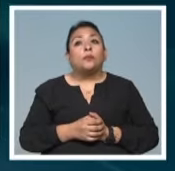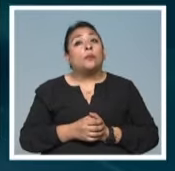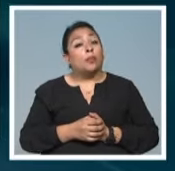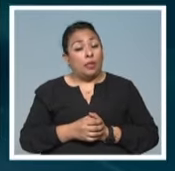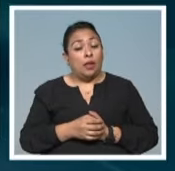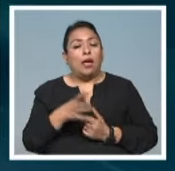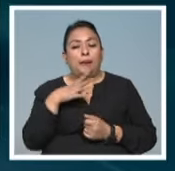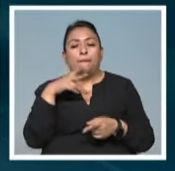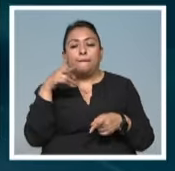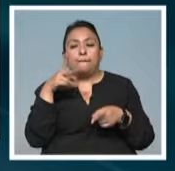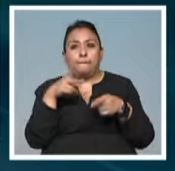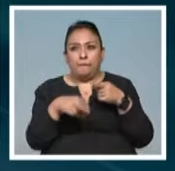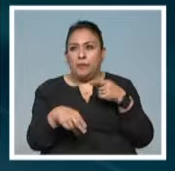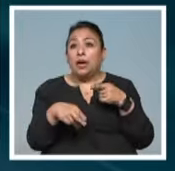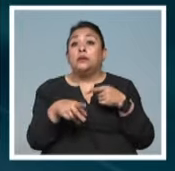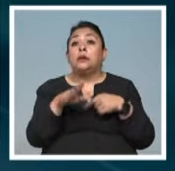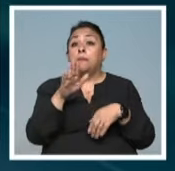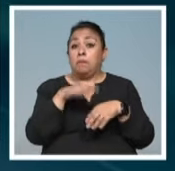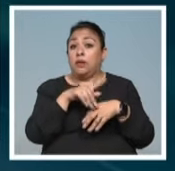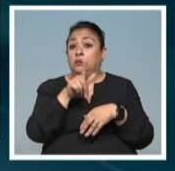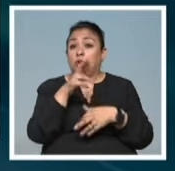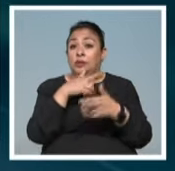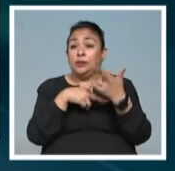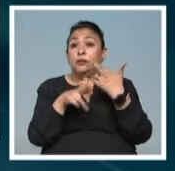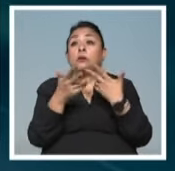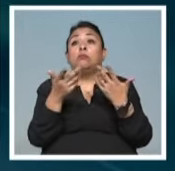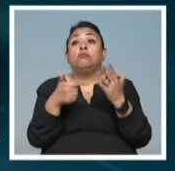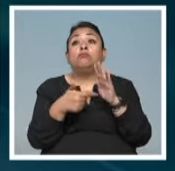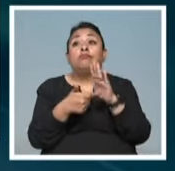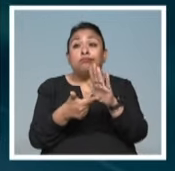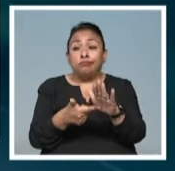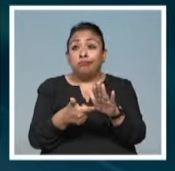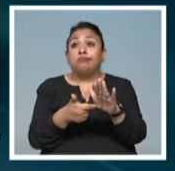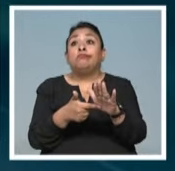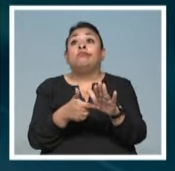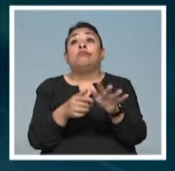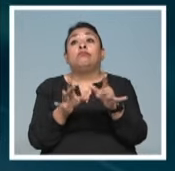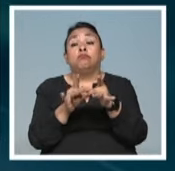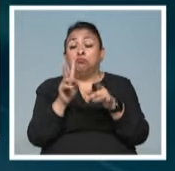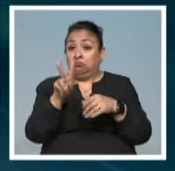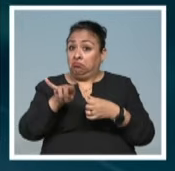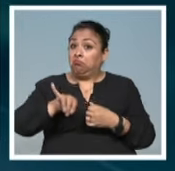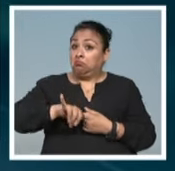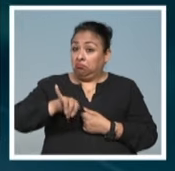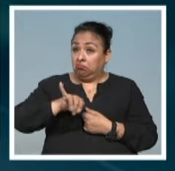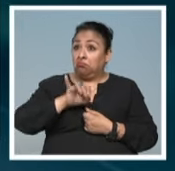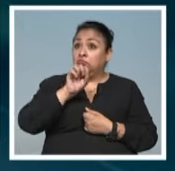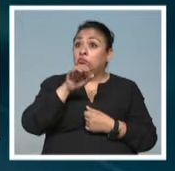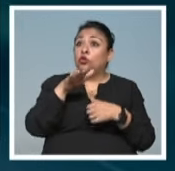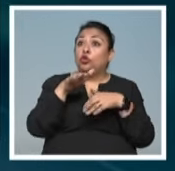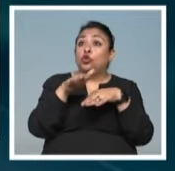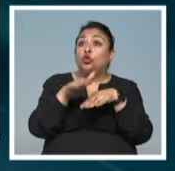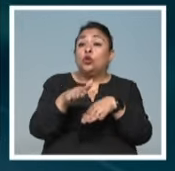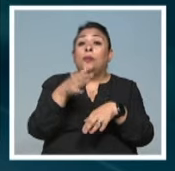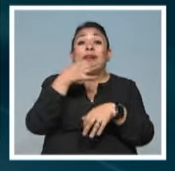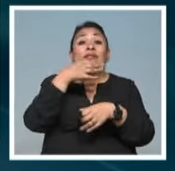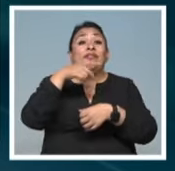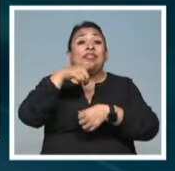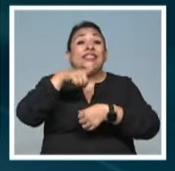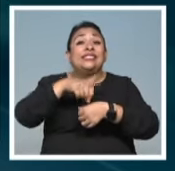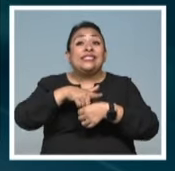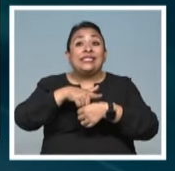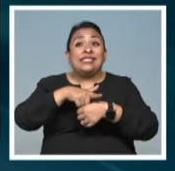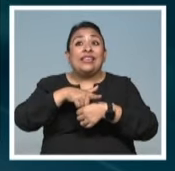Tenemos una pausa, mucho más al regresar lo que les ofrecimos, que va a estar muy interesante sobre un festival